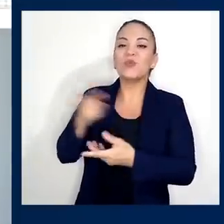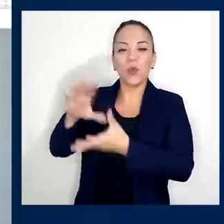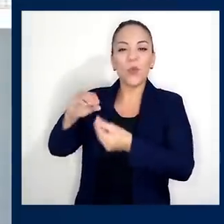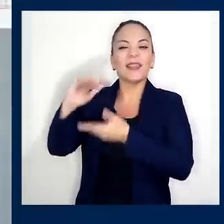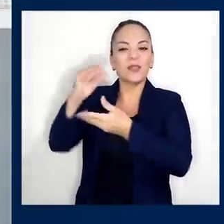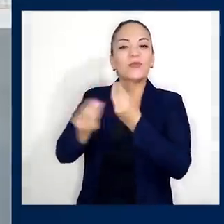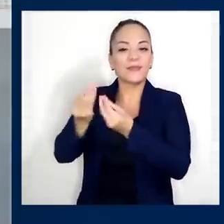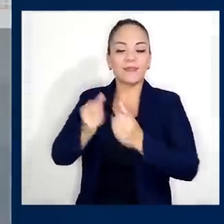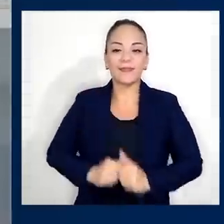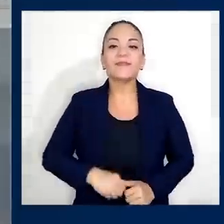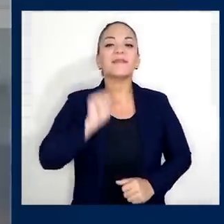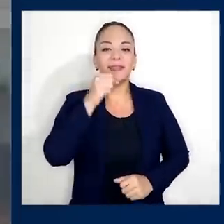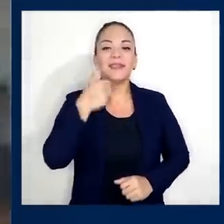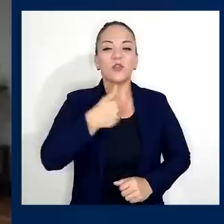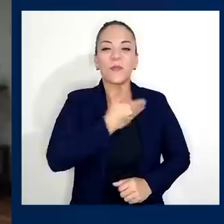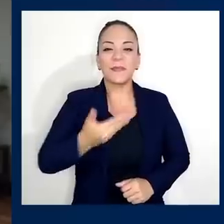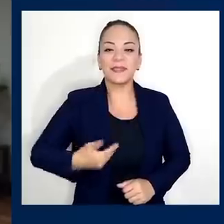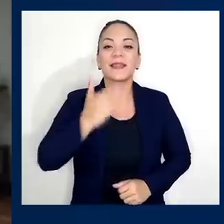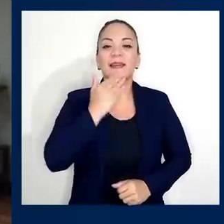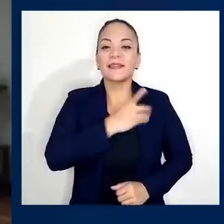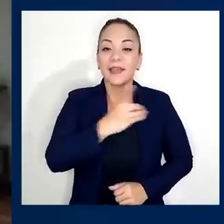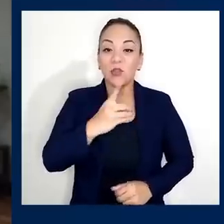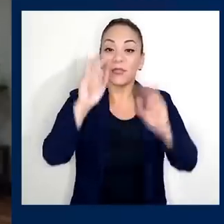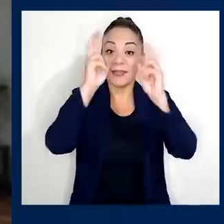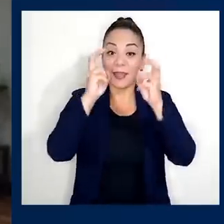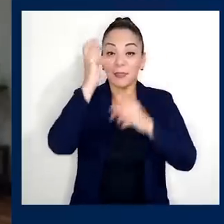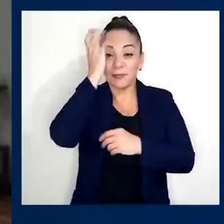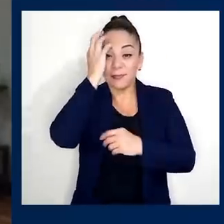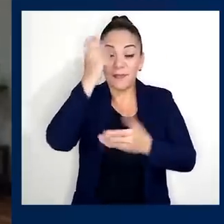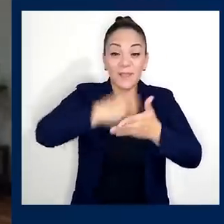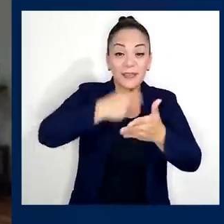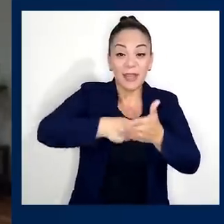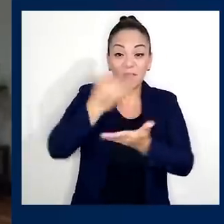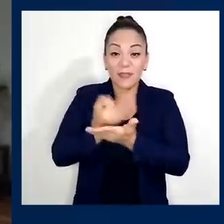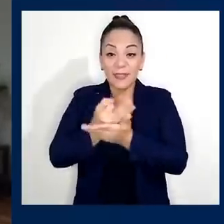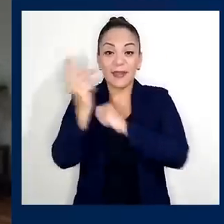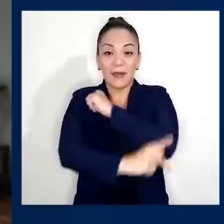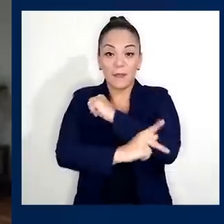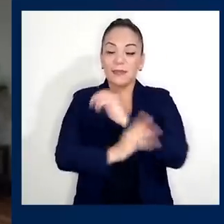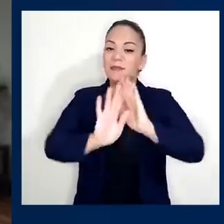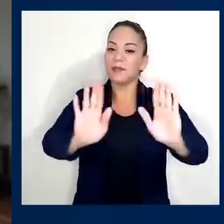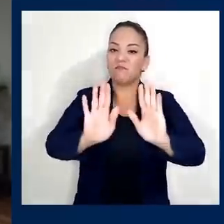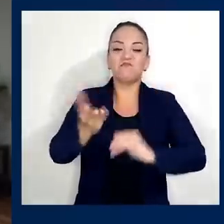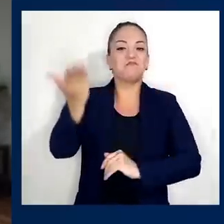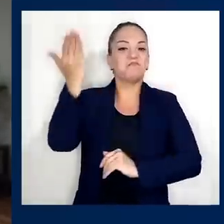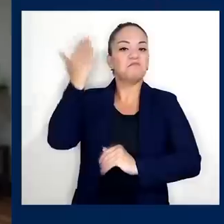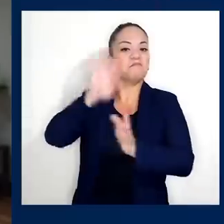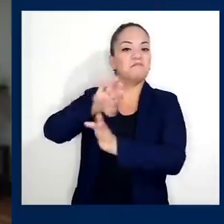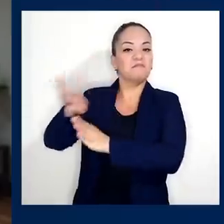cuéntenos. Sí, señor presidente. Gracias a Dios, los temas de angustia fiscal y financiera del país son temas del pasado.